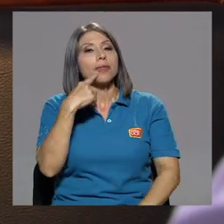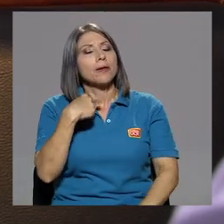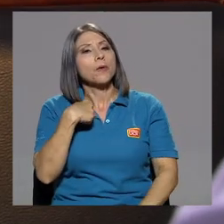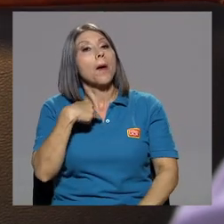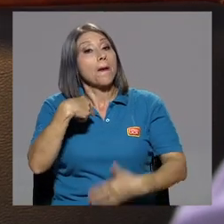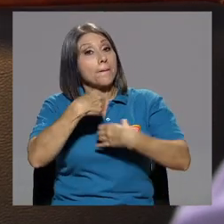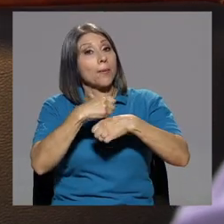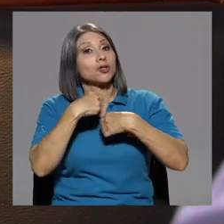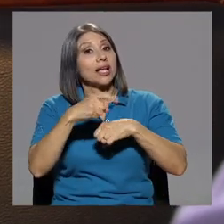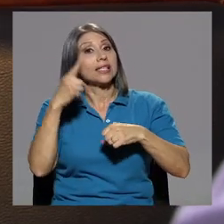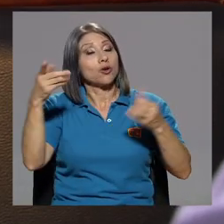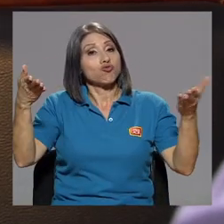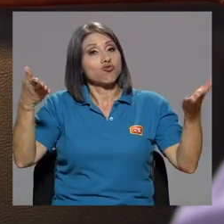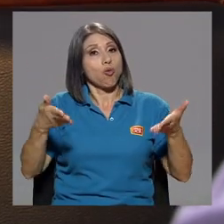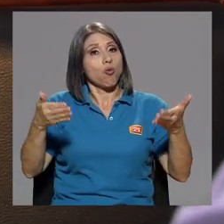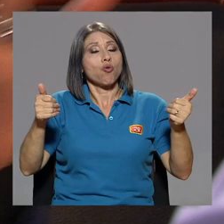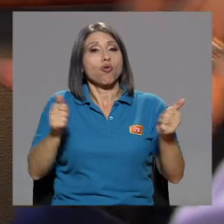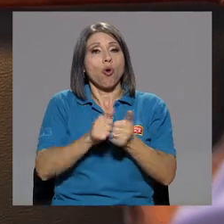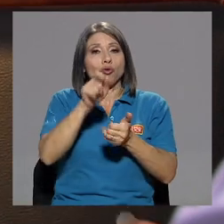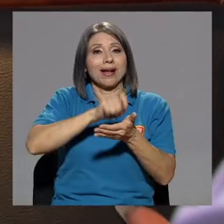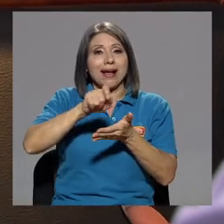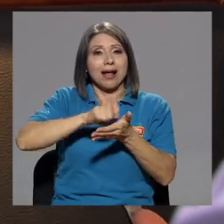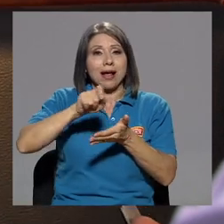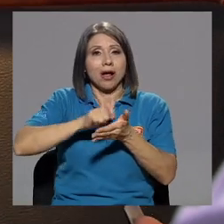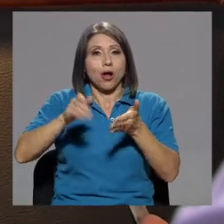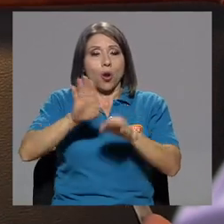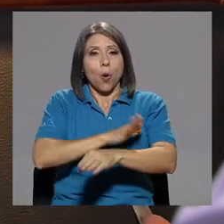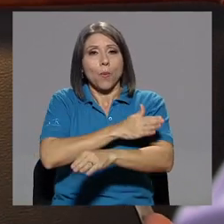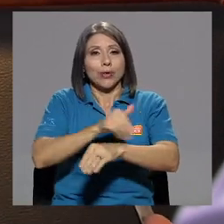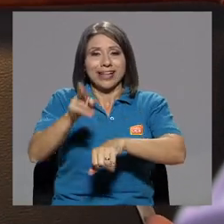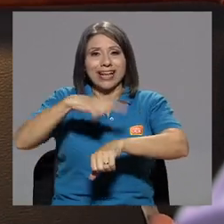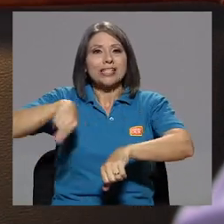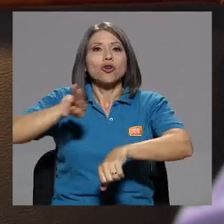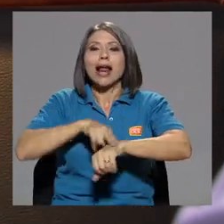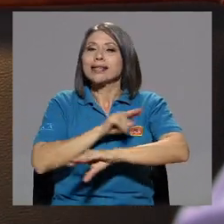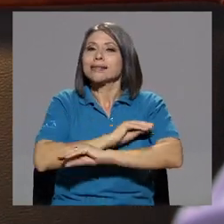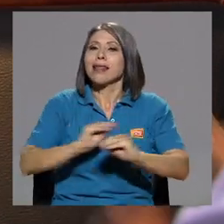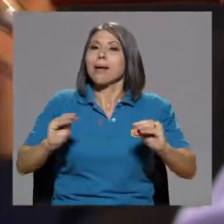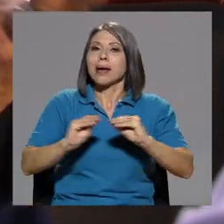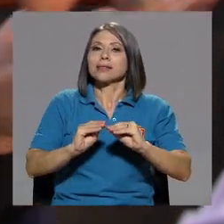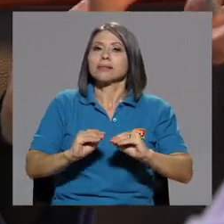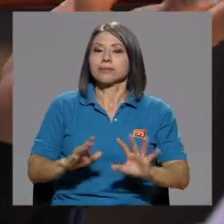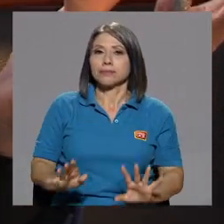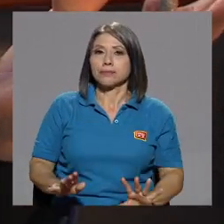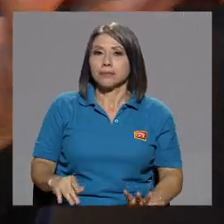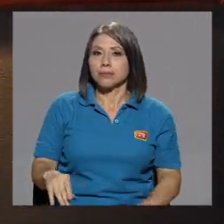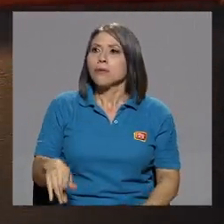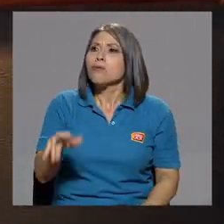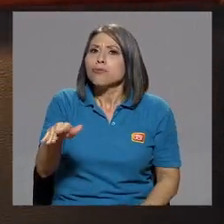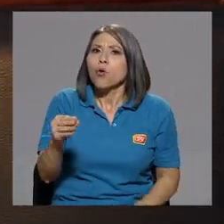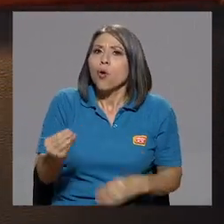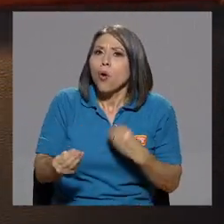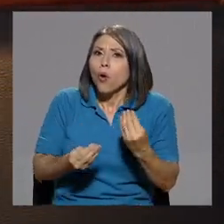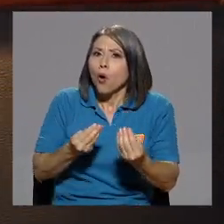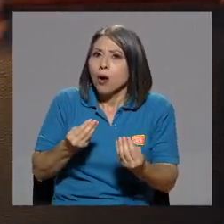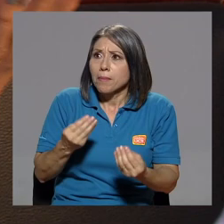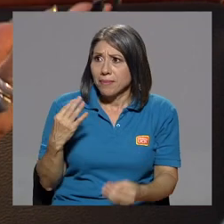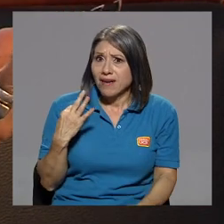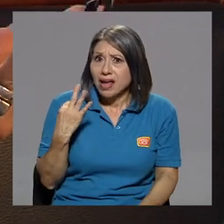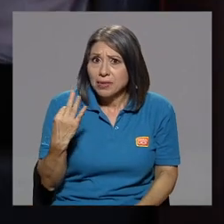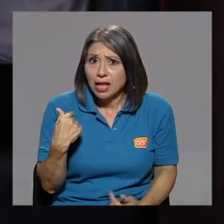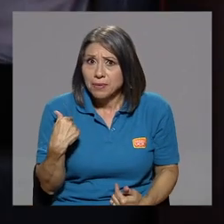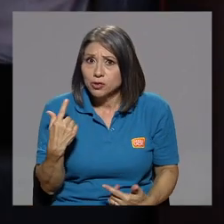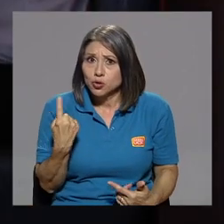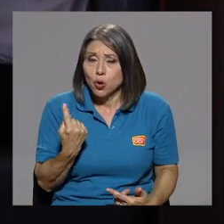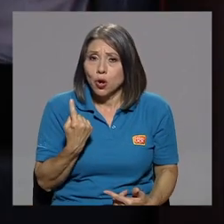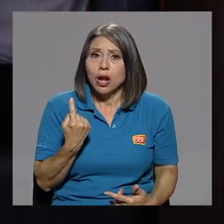con compositores nacionales. Nada más. Digo yo, ¿cómo quieren? ¿Me van a invitar a mí? Por